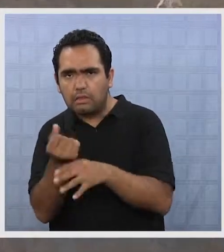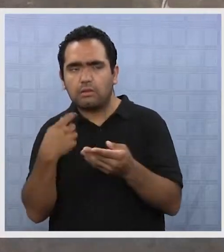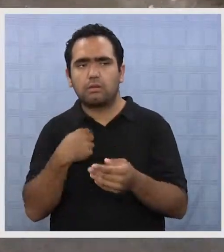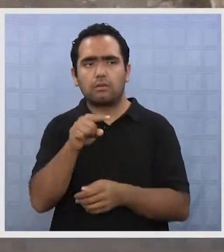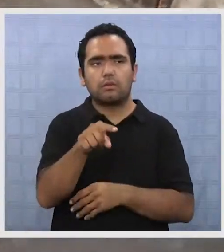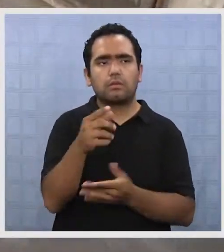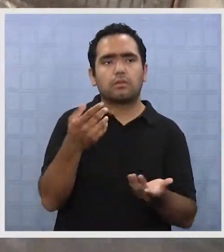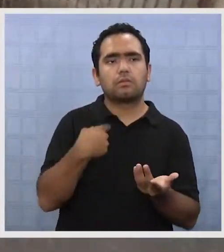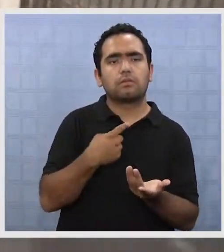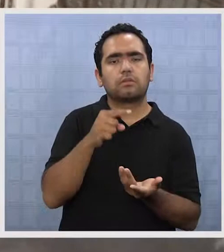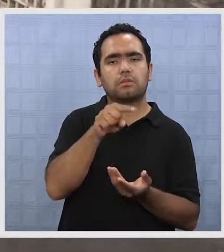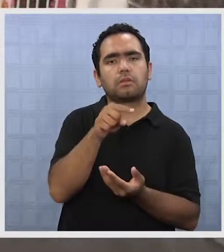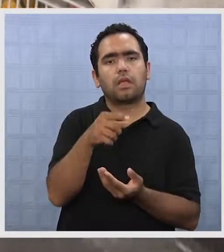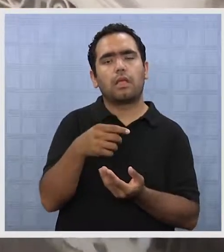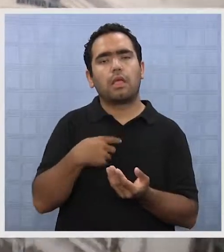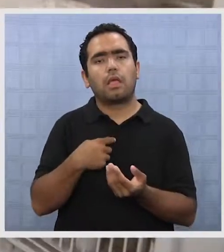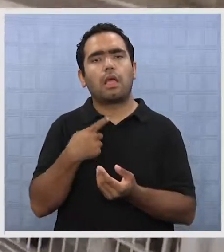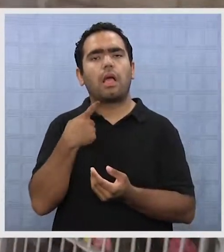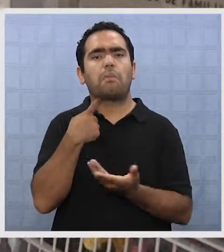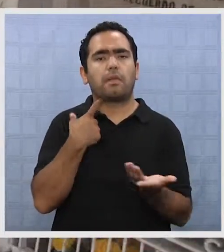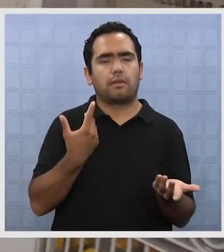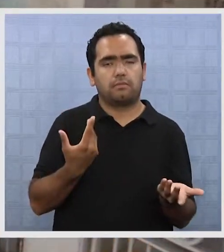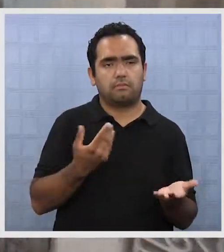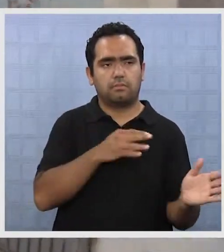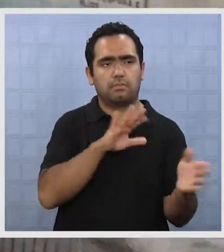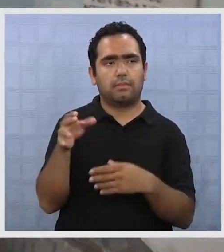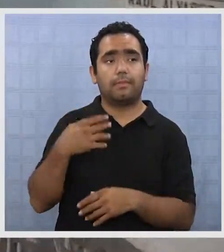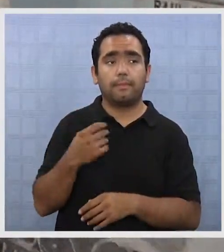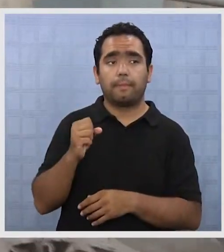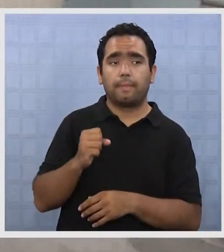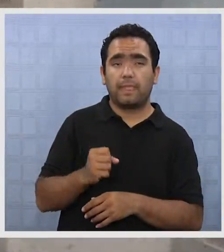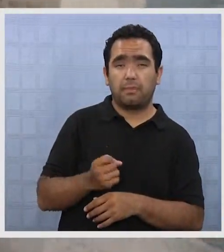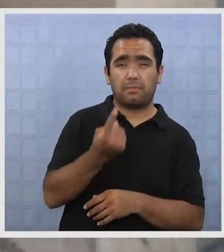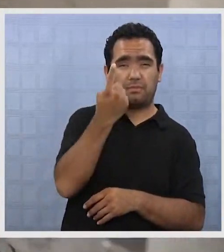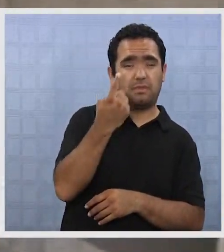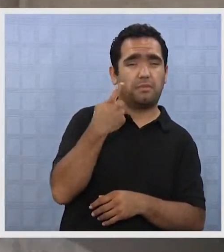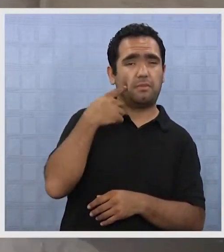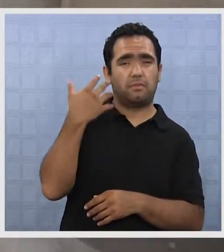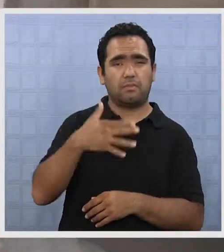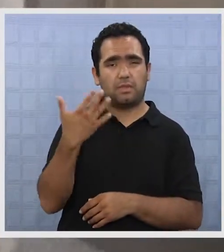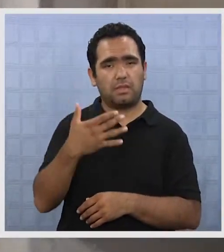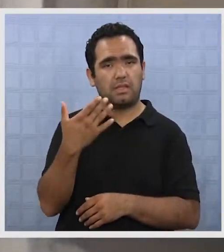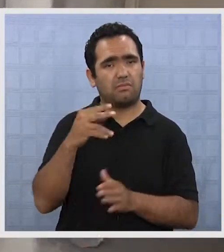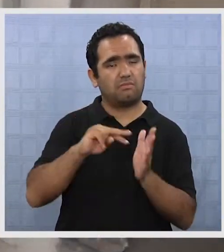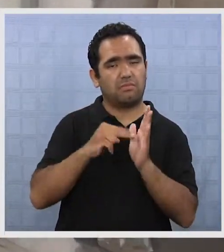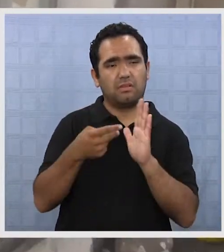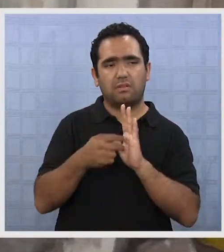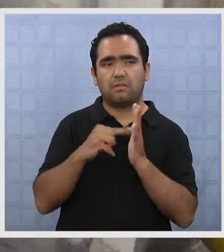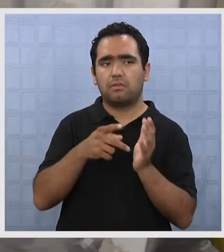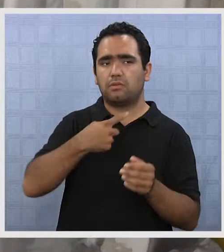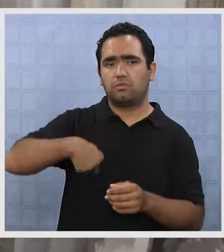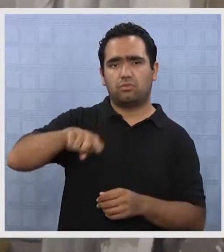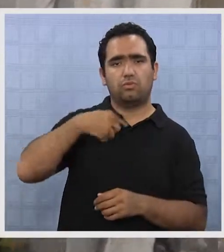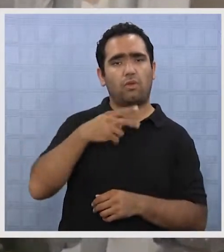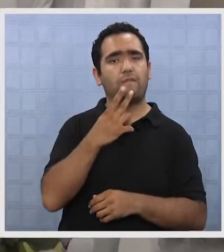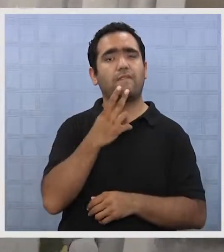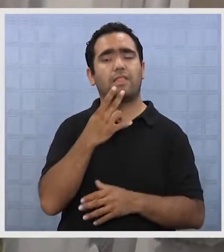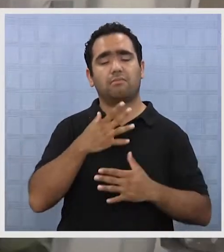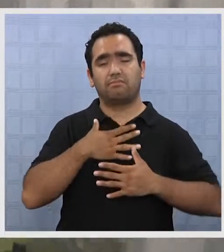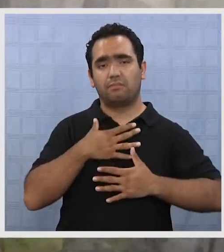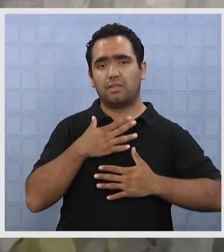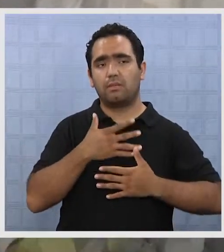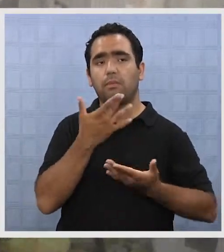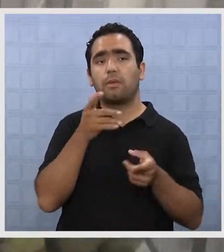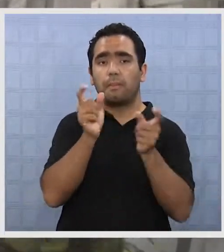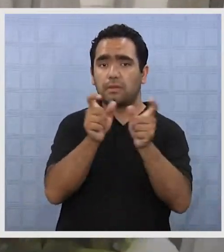al tratar estos de resguardar las tumbas. Uno de los principales problemas que tenemos acá son que tememos por nuestras propias vidas, ya